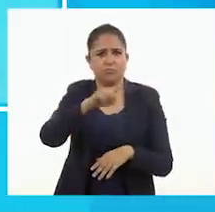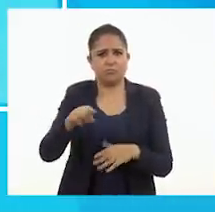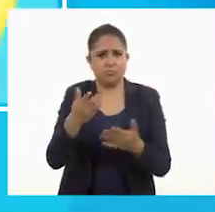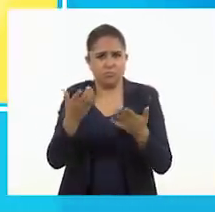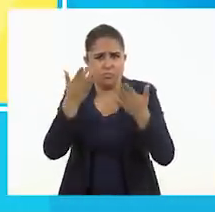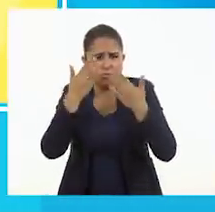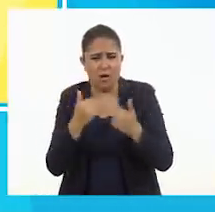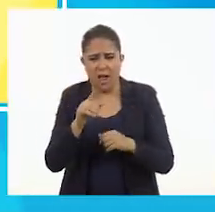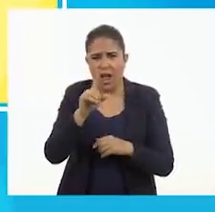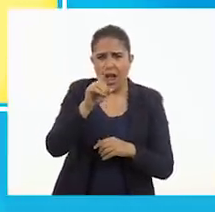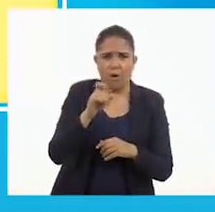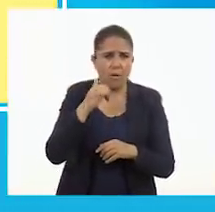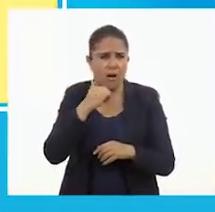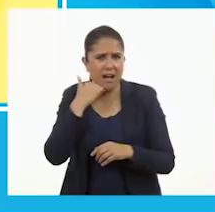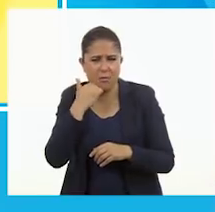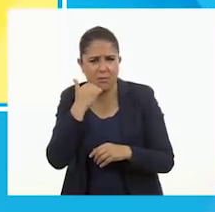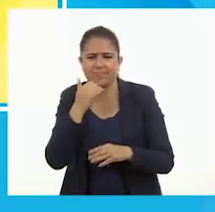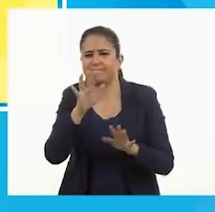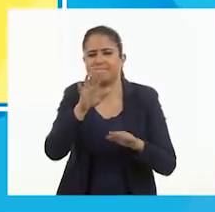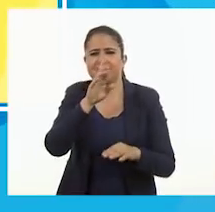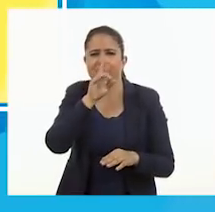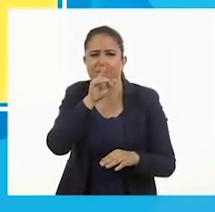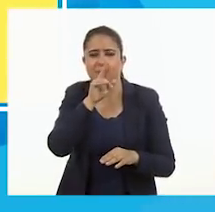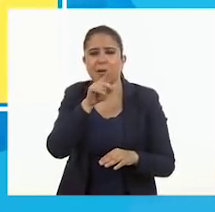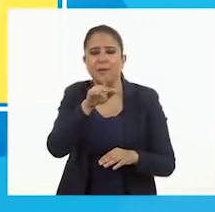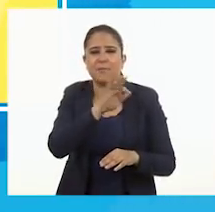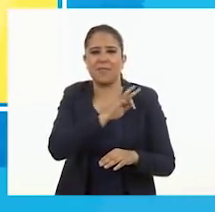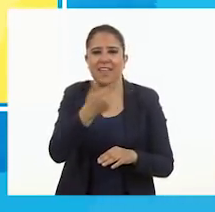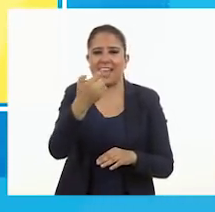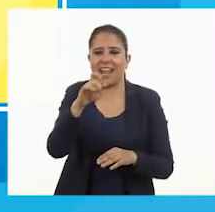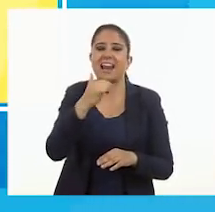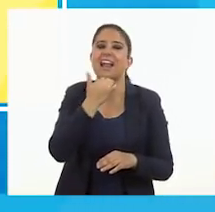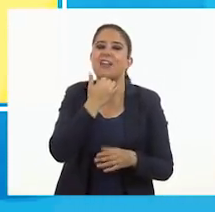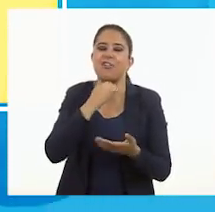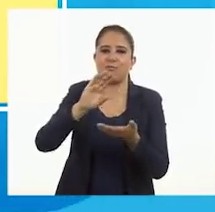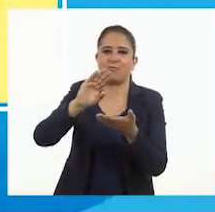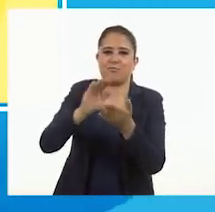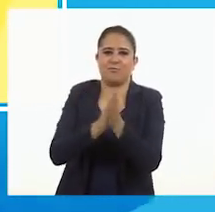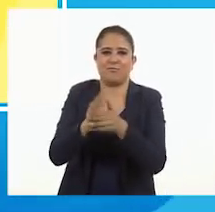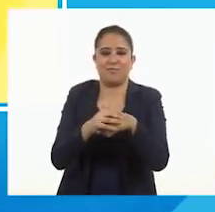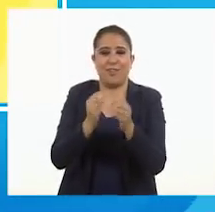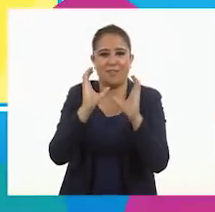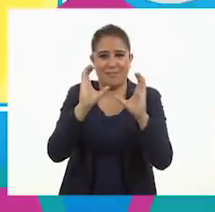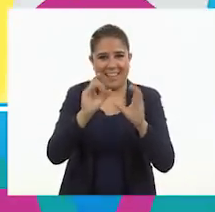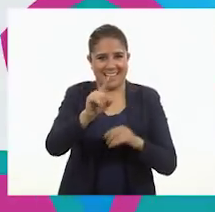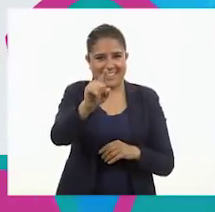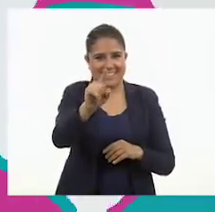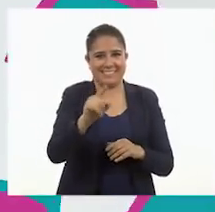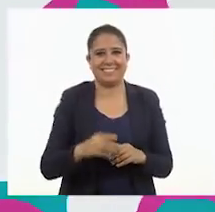Si no tienes agua y jabón, usa desinfectantes a base de alcohol. ¡Cuídate!